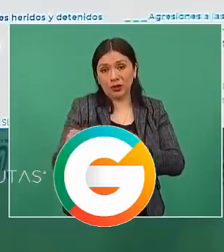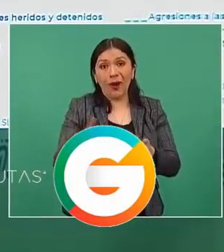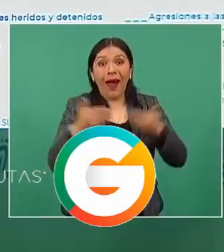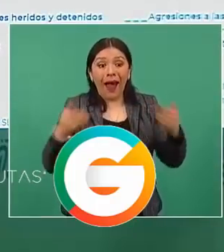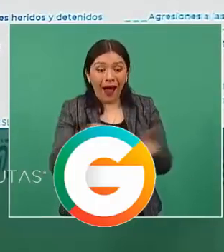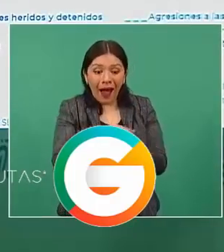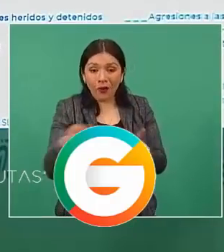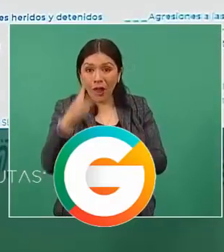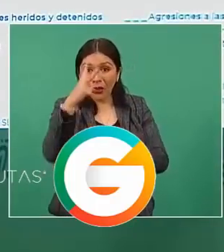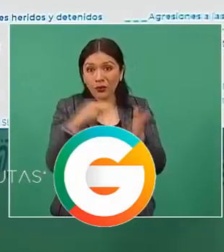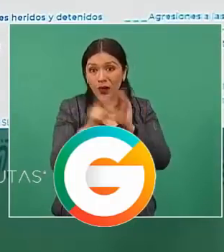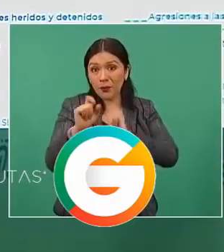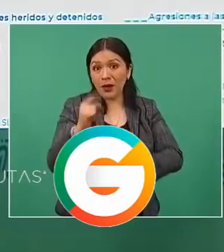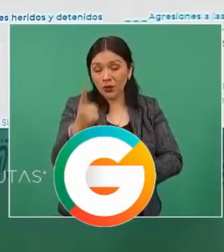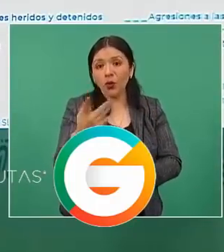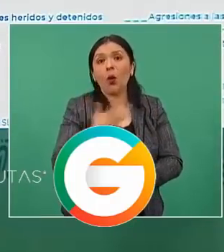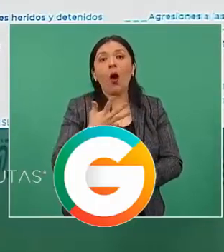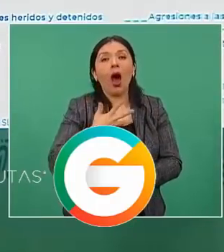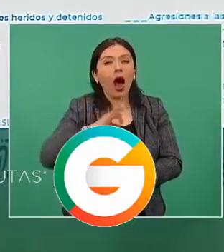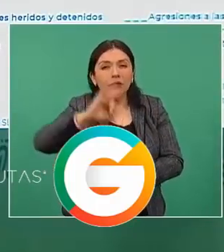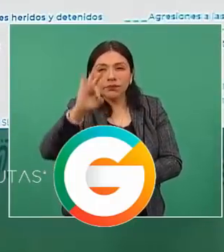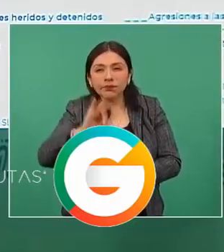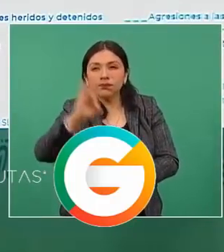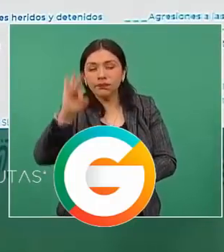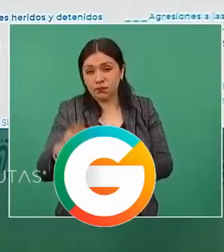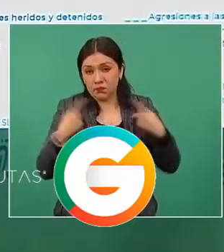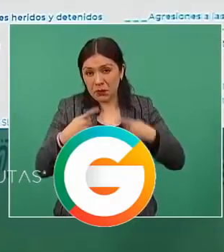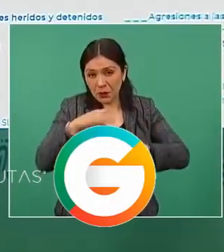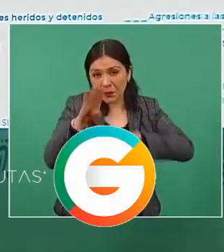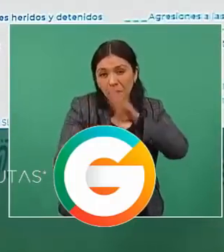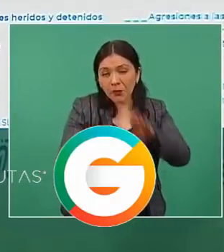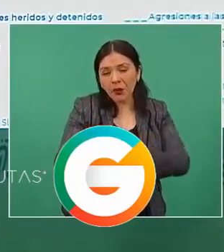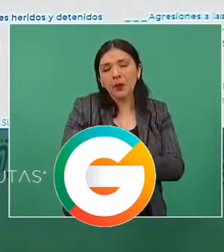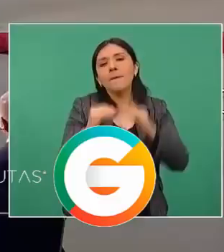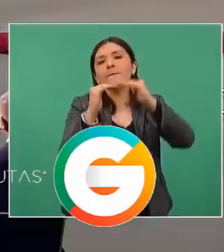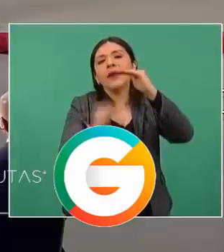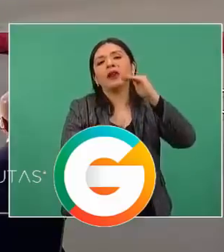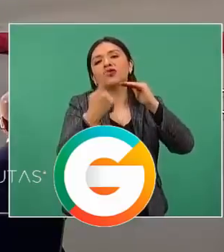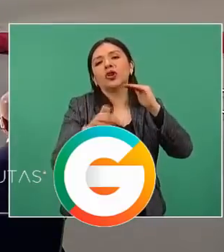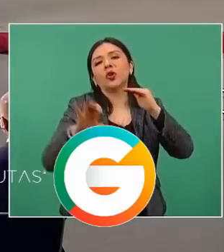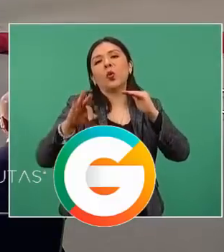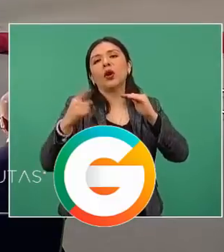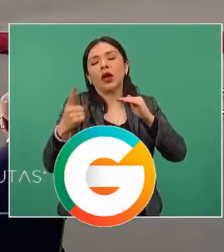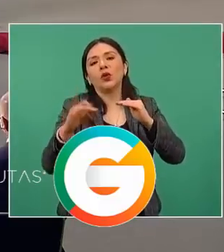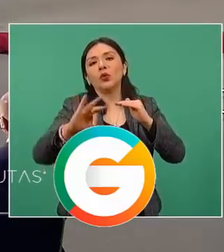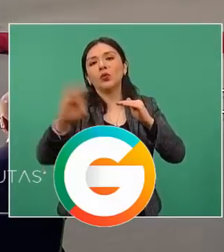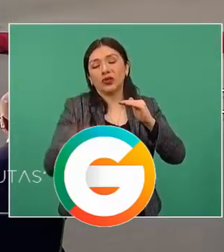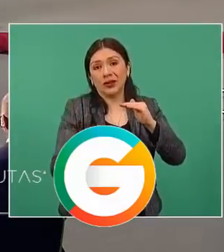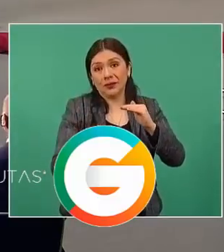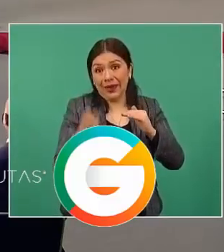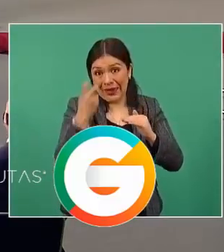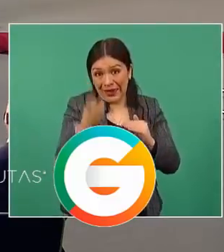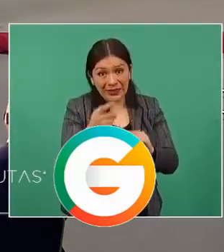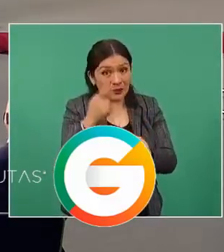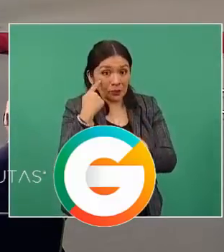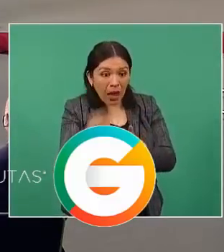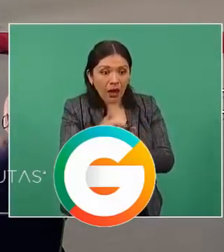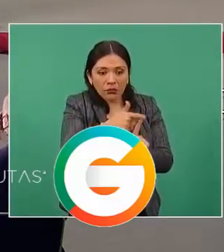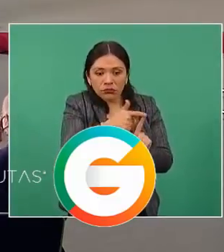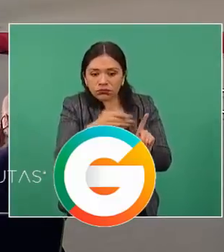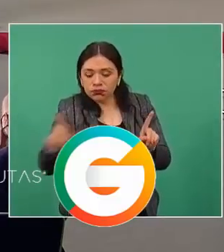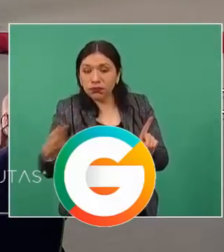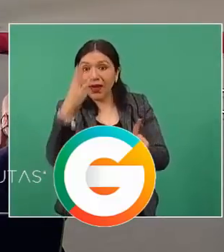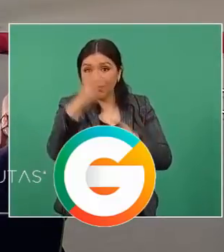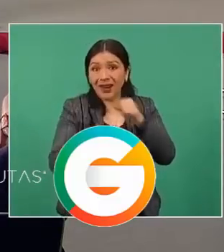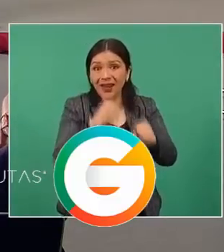va del año, tenemos un índice de letalidad de menos 141. Es decir, los tres años han sido